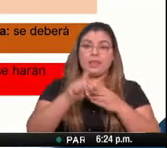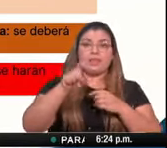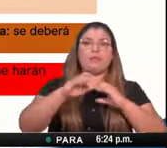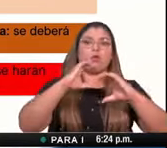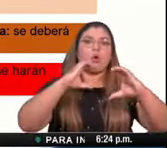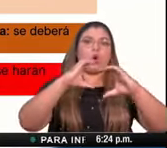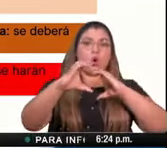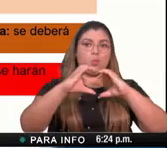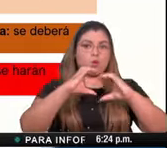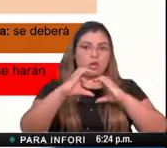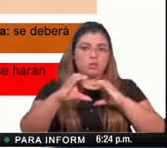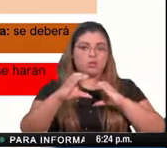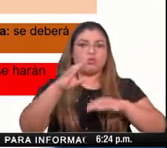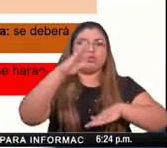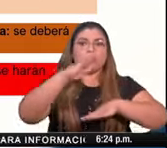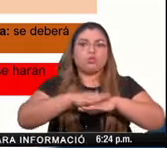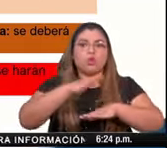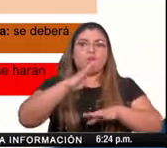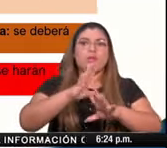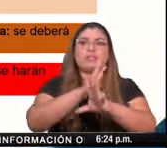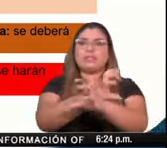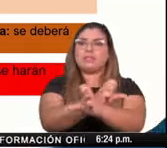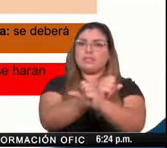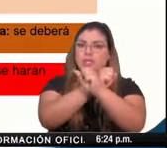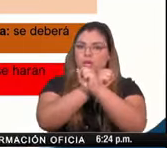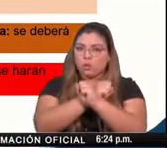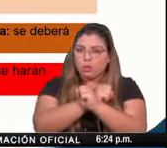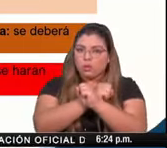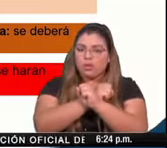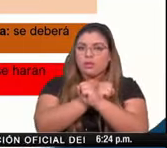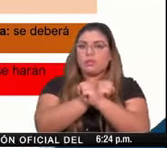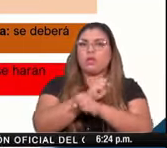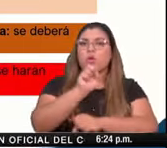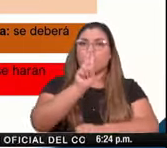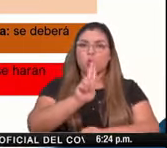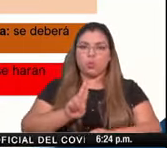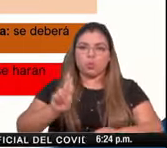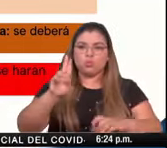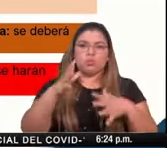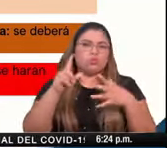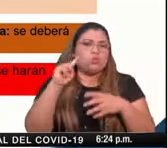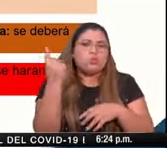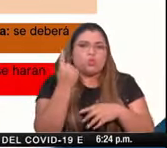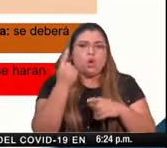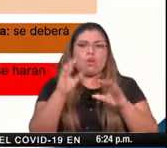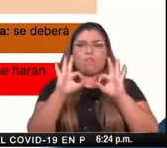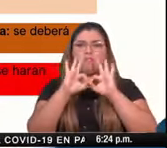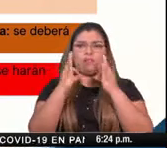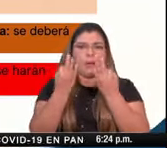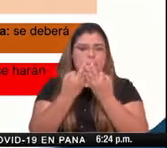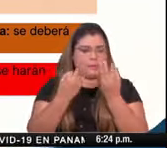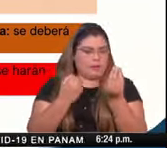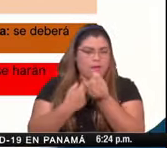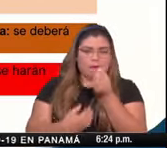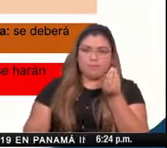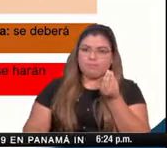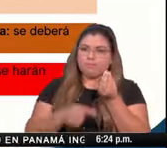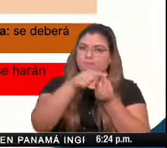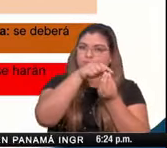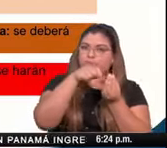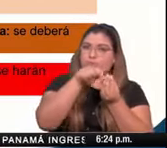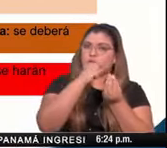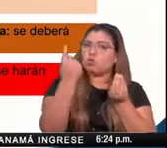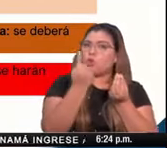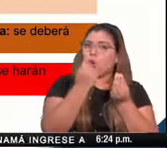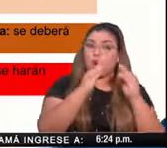comunicación educativa sobre las medidas de bioseguridad y el uso de la burbuja familiar tal como lo estamos haciendo en este